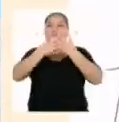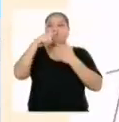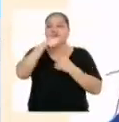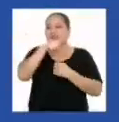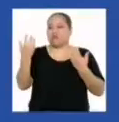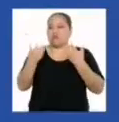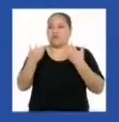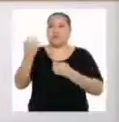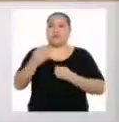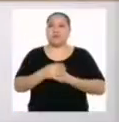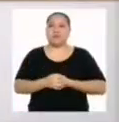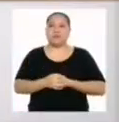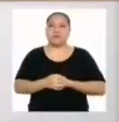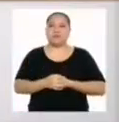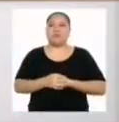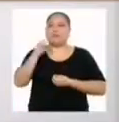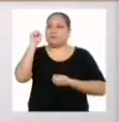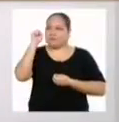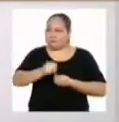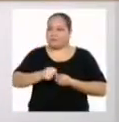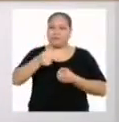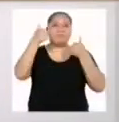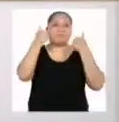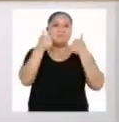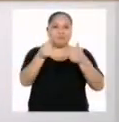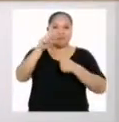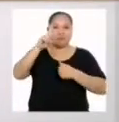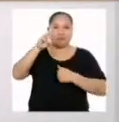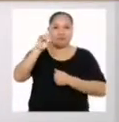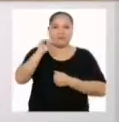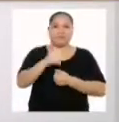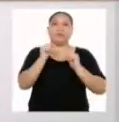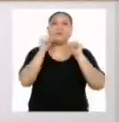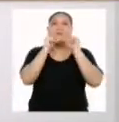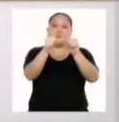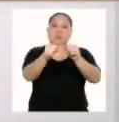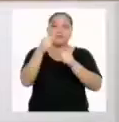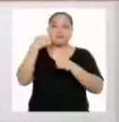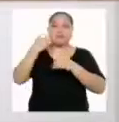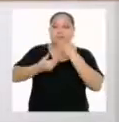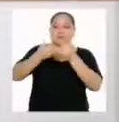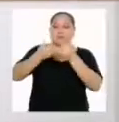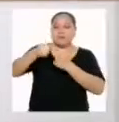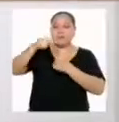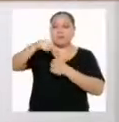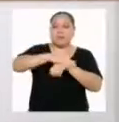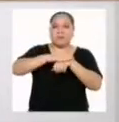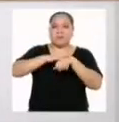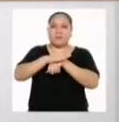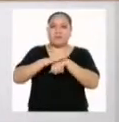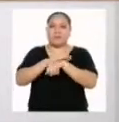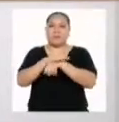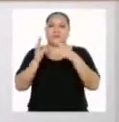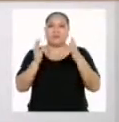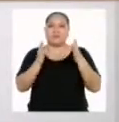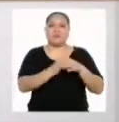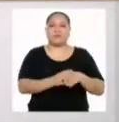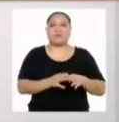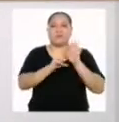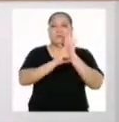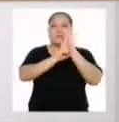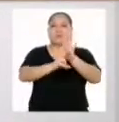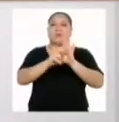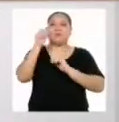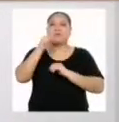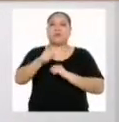ella. Muy bien, Rodrigo. Ahora sigamos con el desarrollo de nuestro plan. Nos toca expresar con